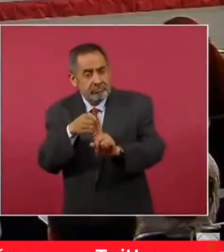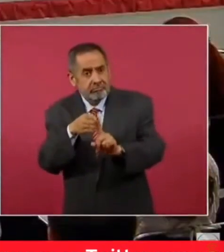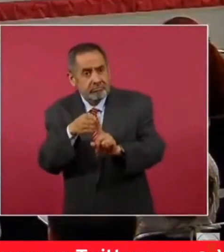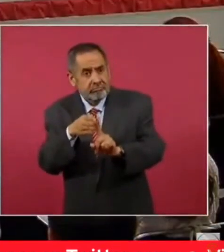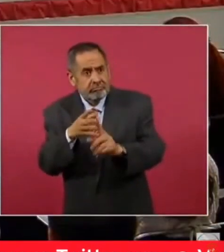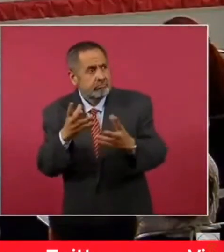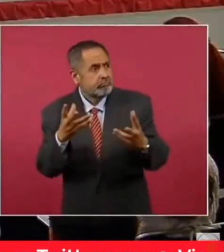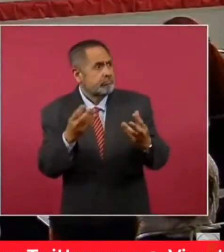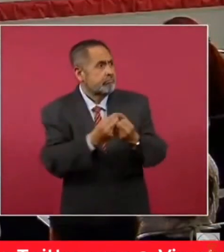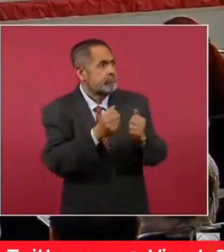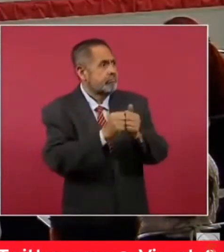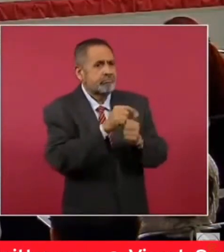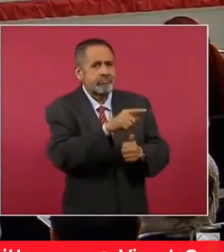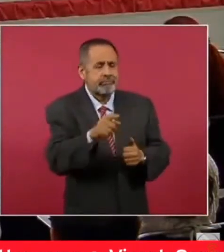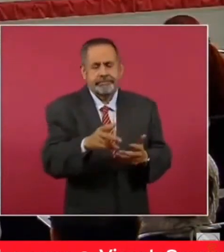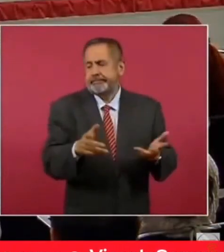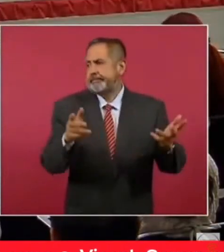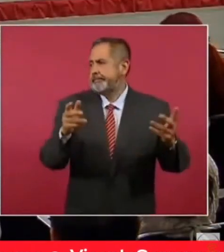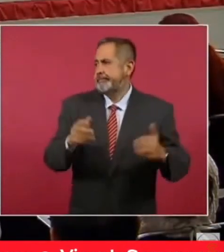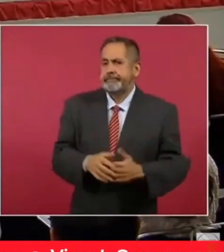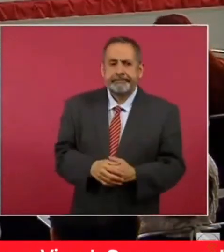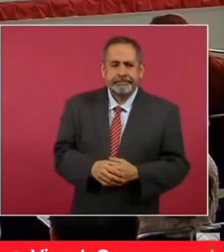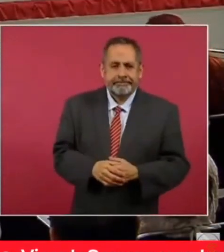¿Cómo se llama? Cuadri.